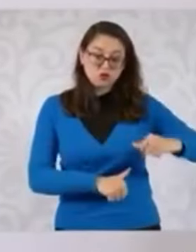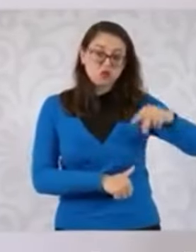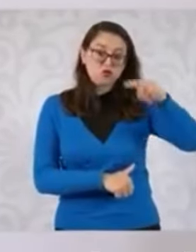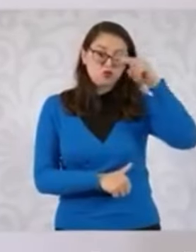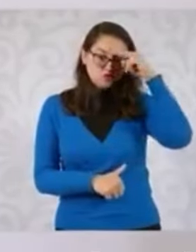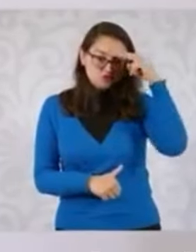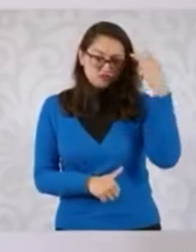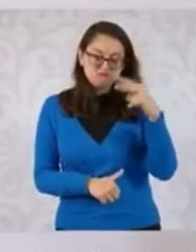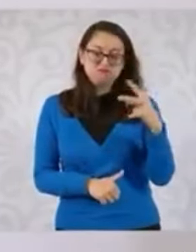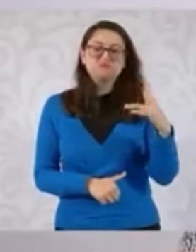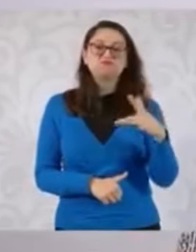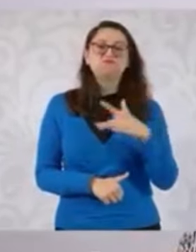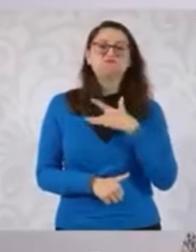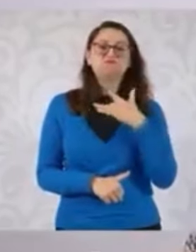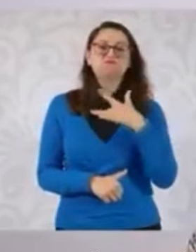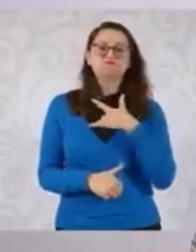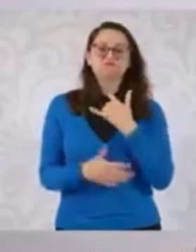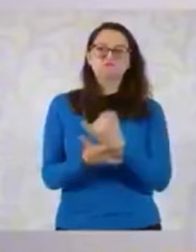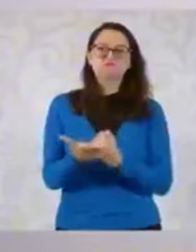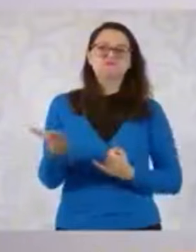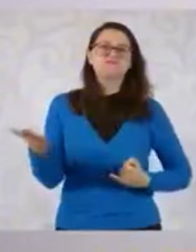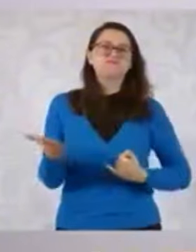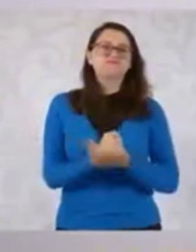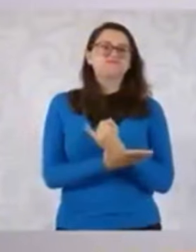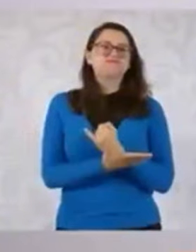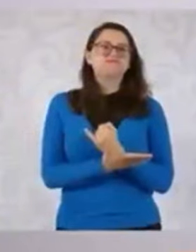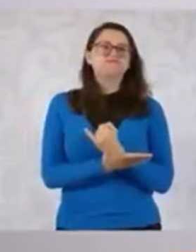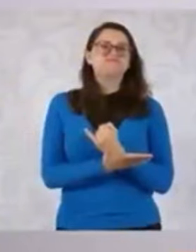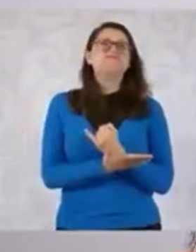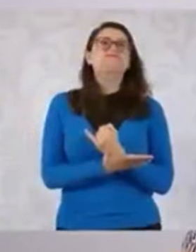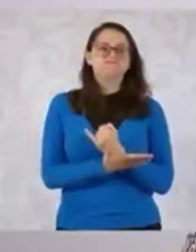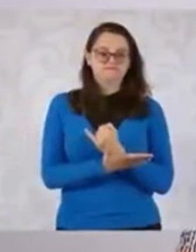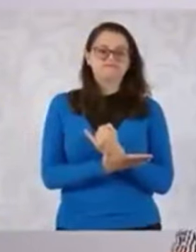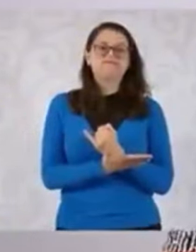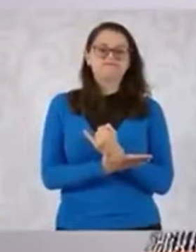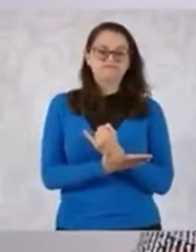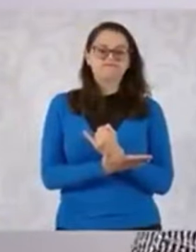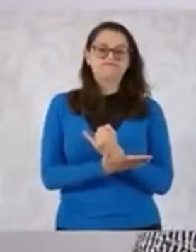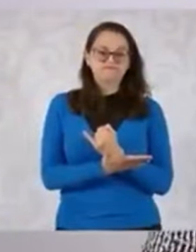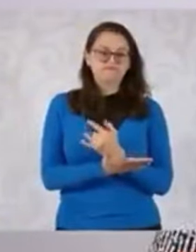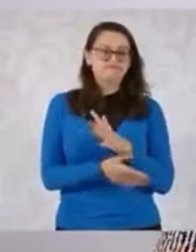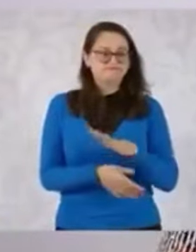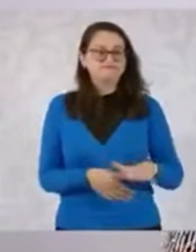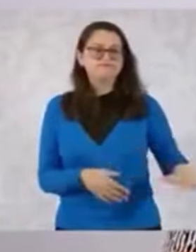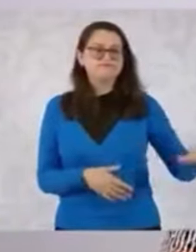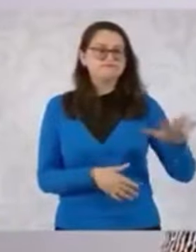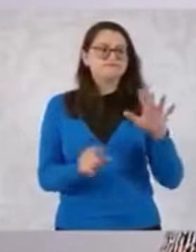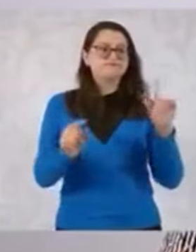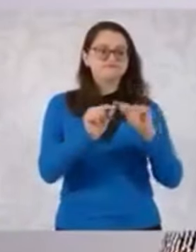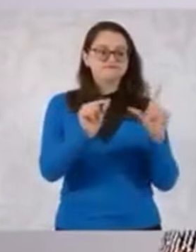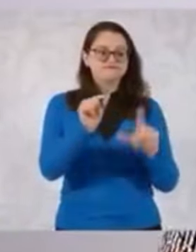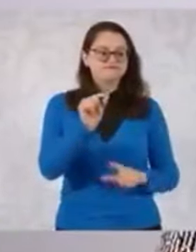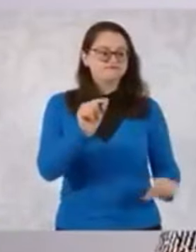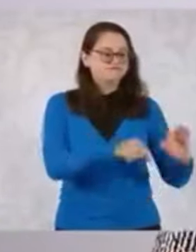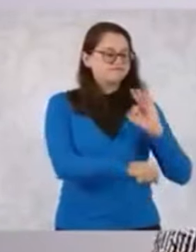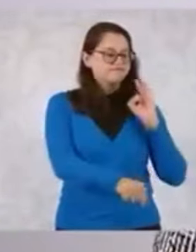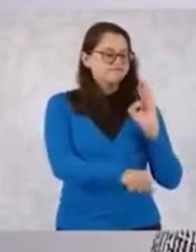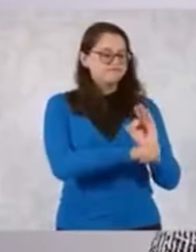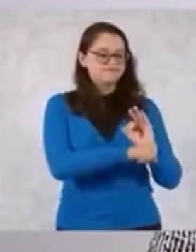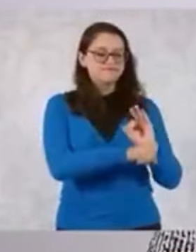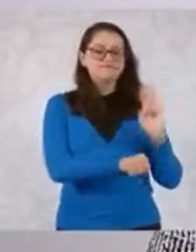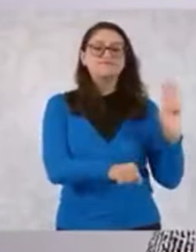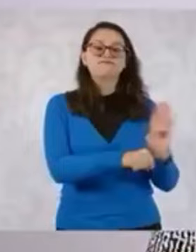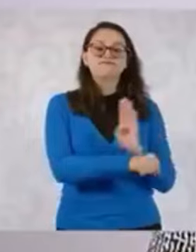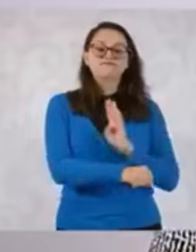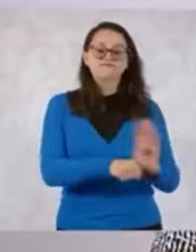decidido siempre estar del lado correcto, del lado de los mexicanos. Y estamos